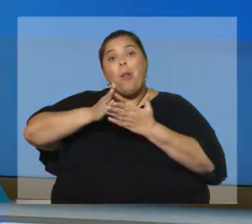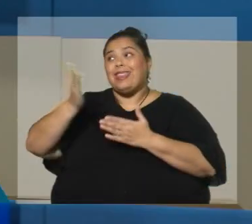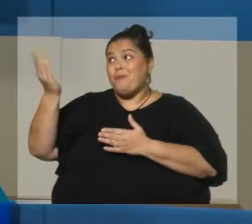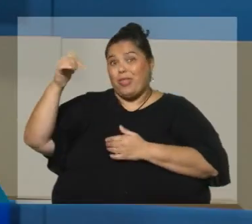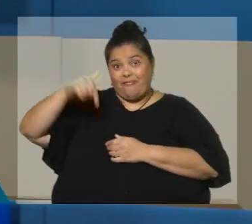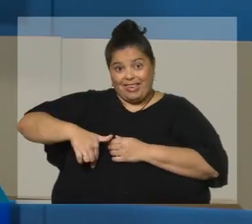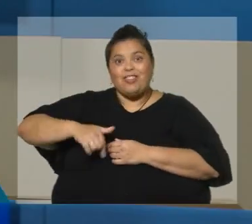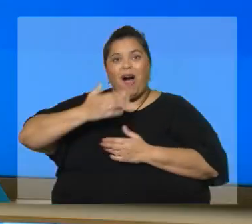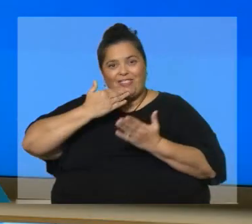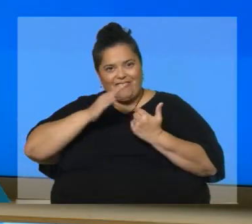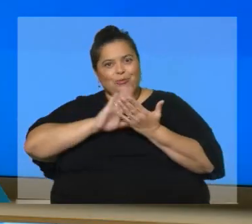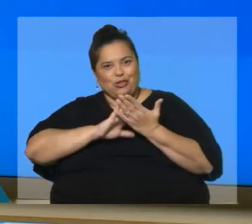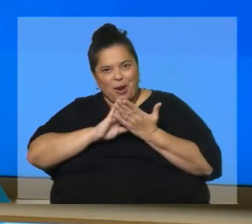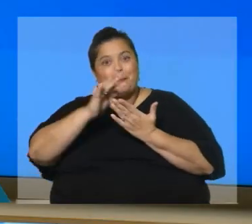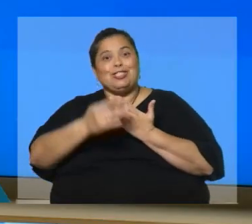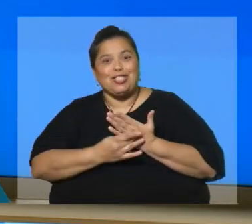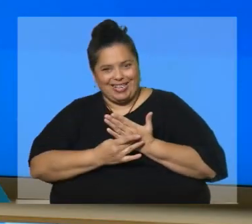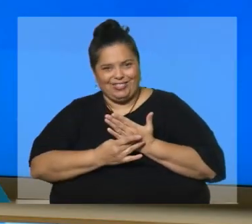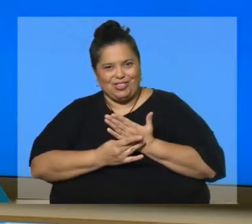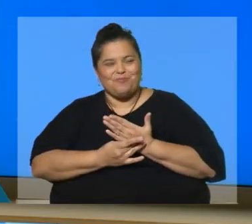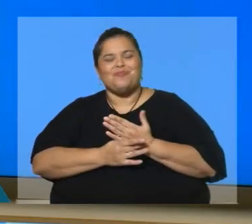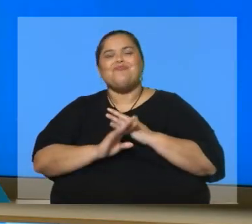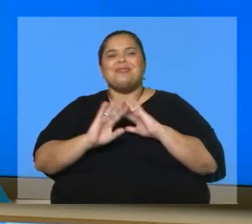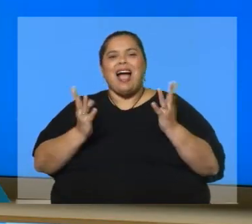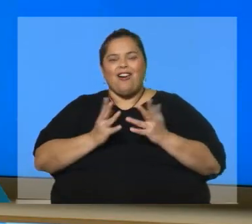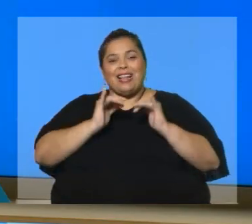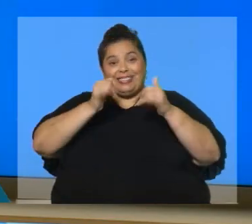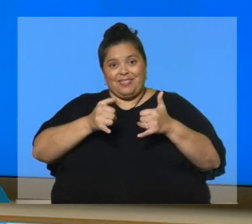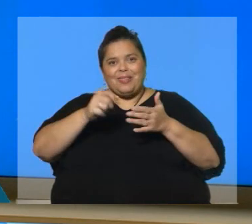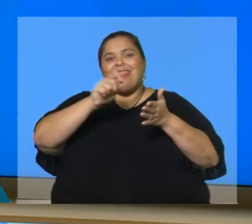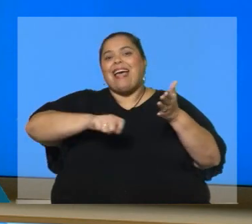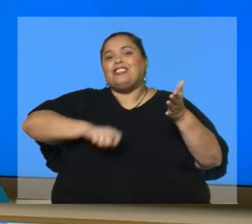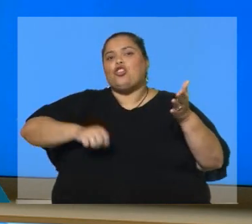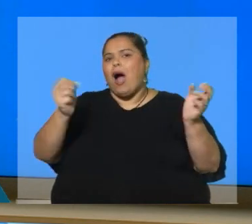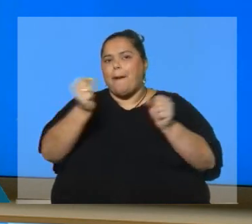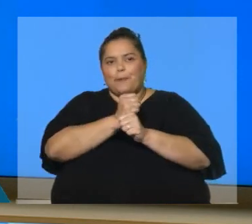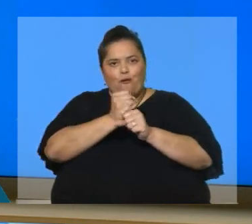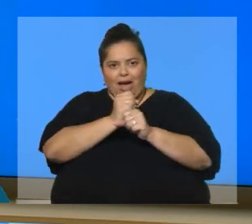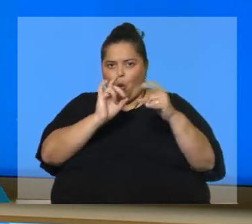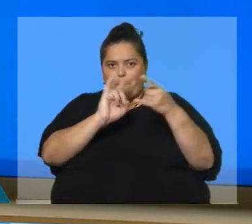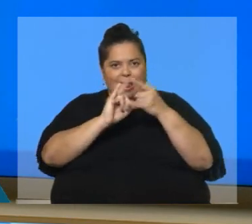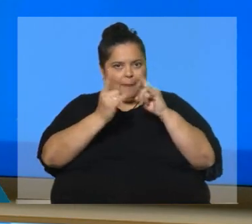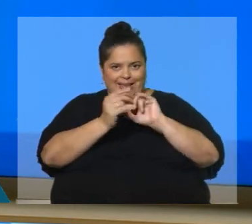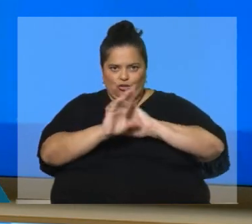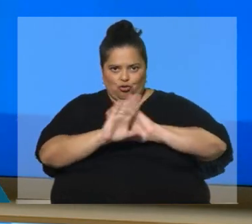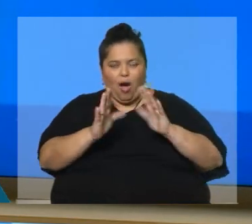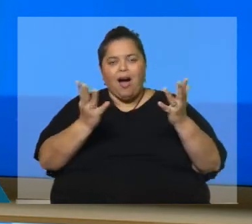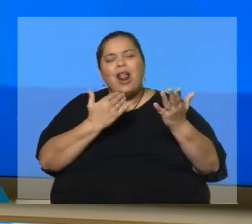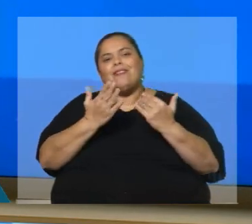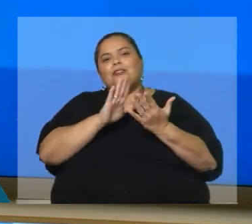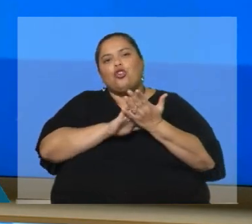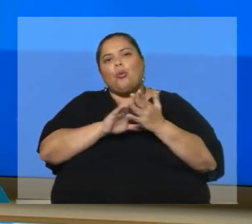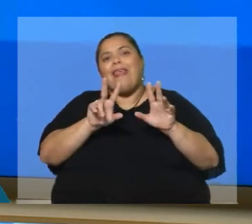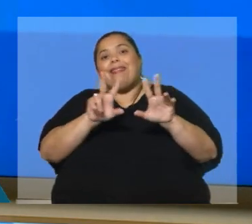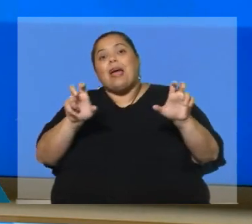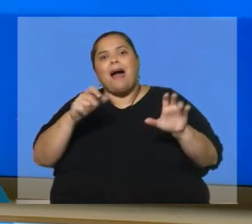hablábamos de proyecto todo el tiempo. Está el texto aprobado por el Parlamento. Empezamos por el tema de las edades, a ver